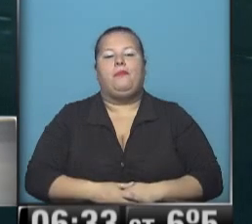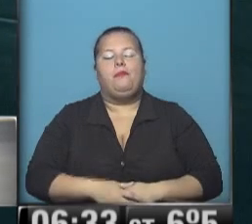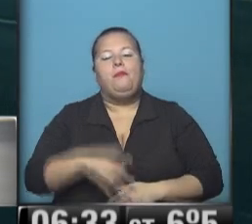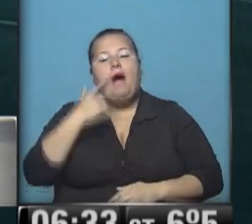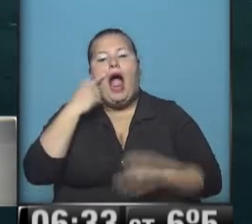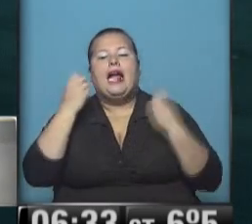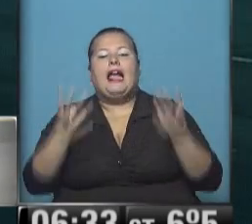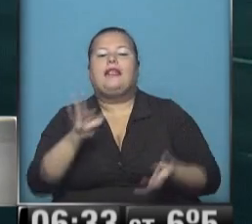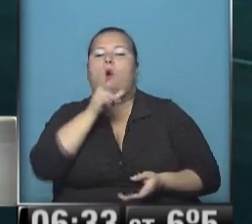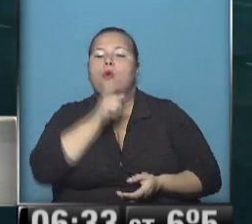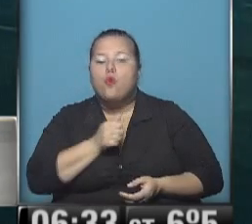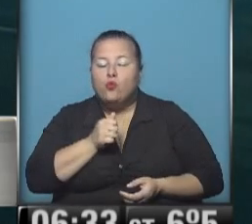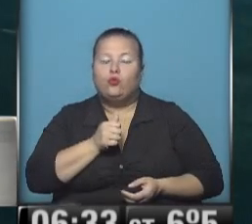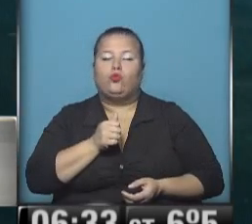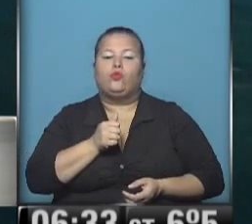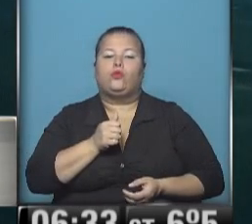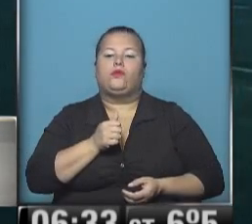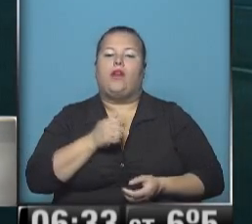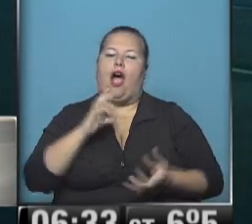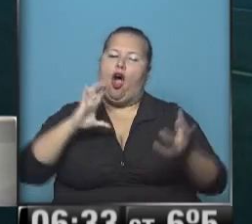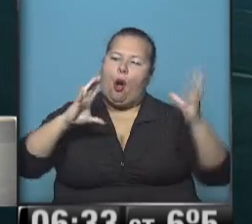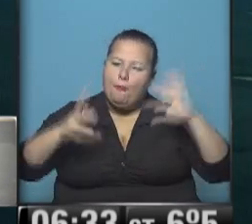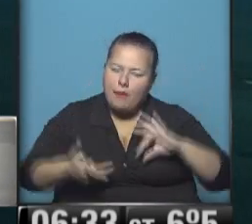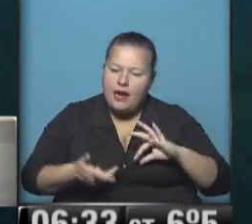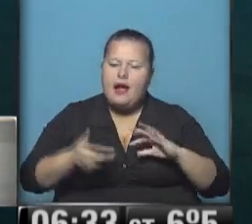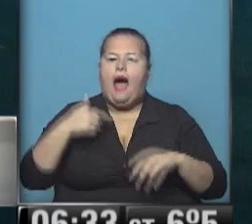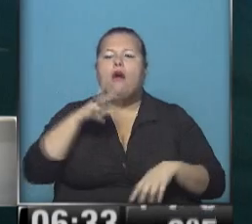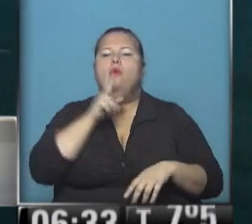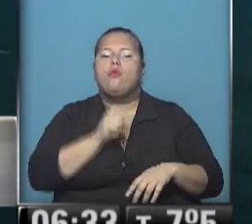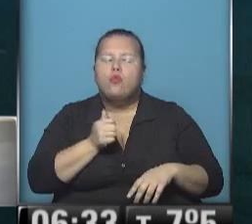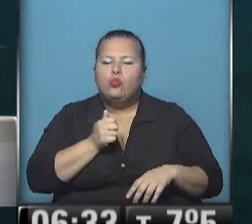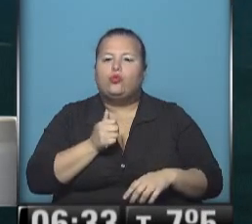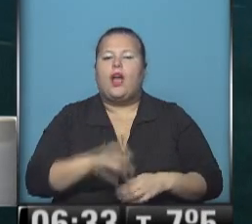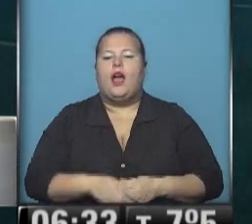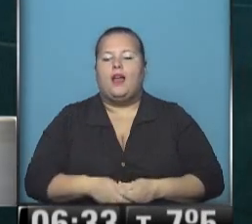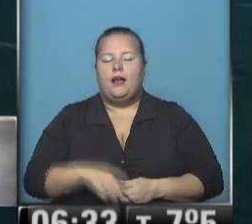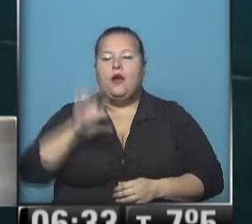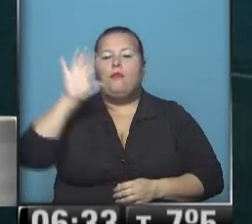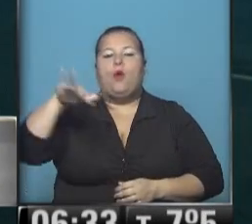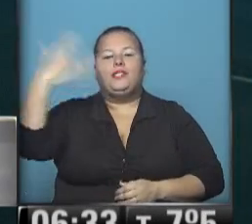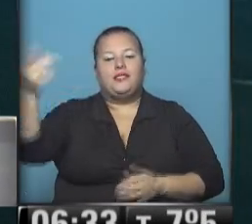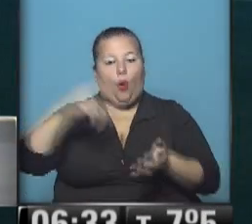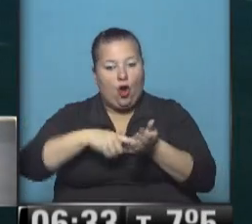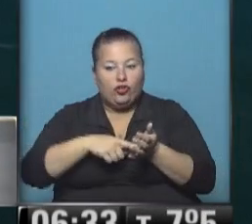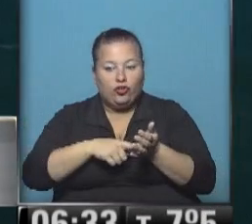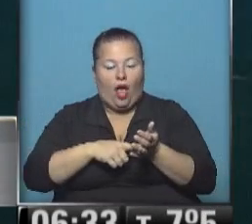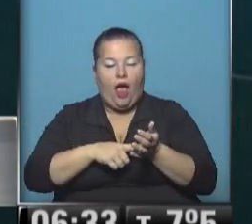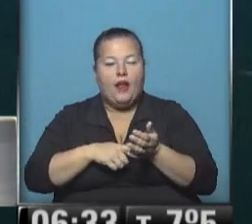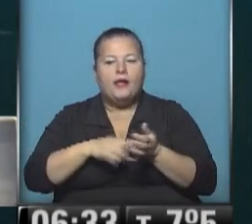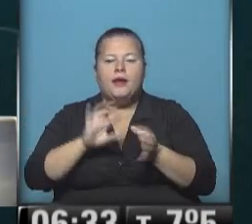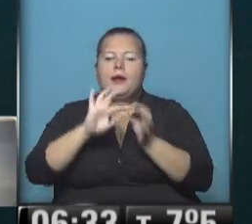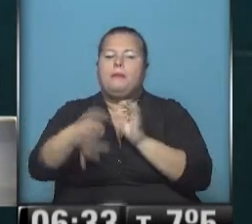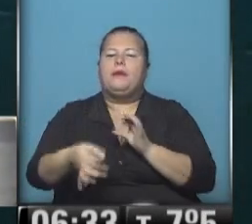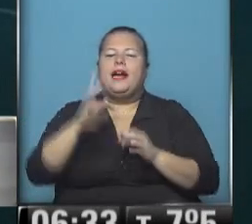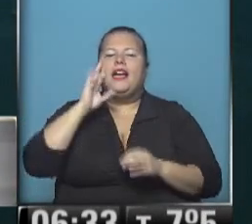cómo las rutas complicadas son las rutas que son en la provincia de Buenos Aires, que están muy cerca